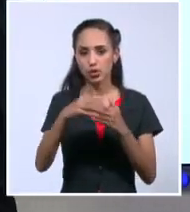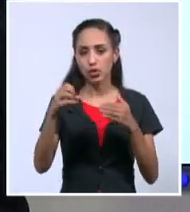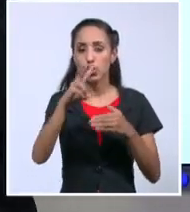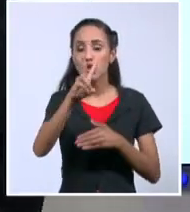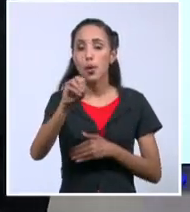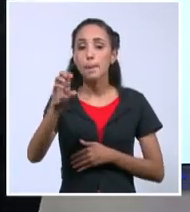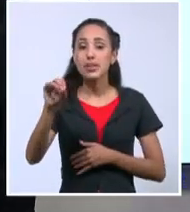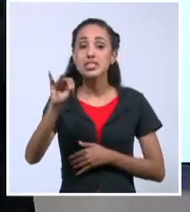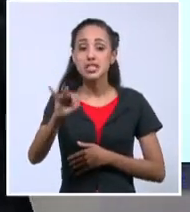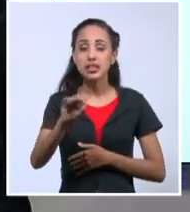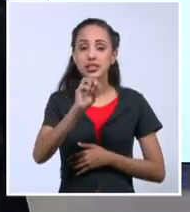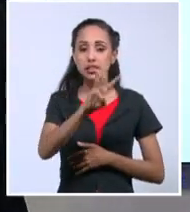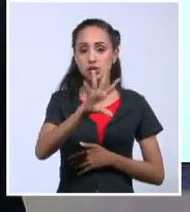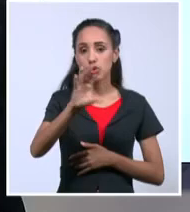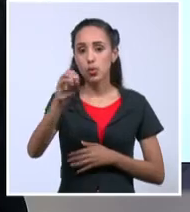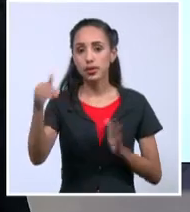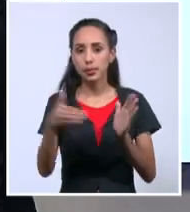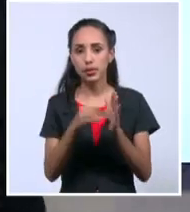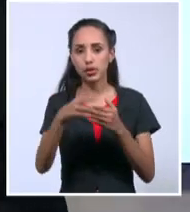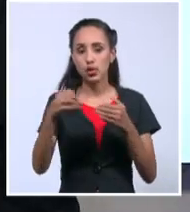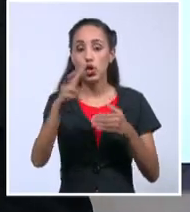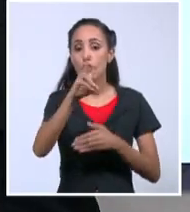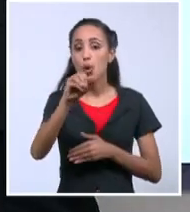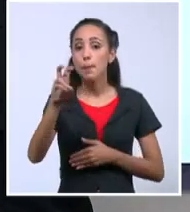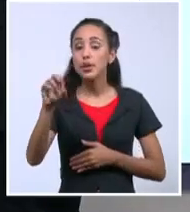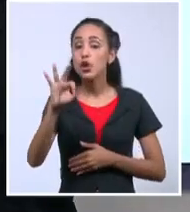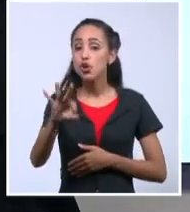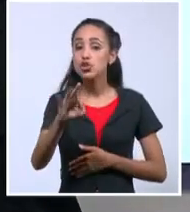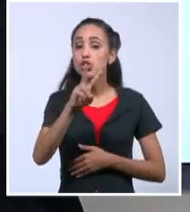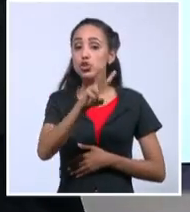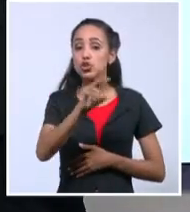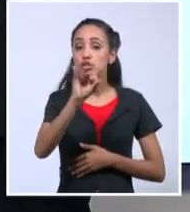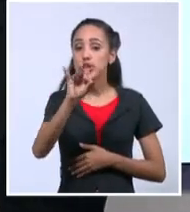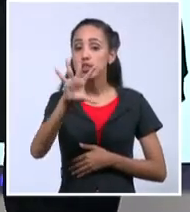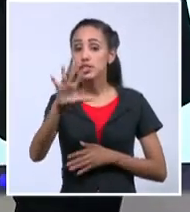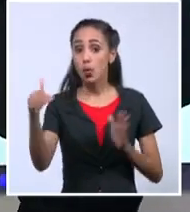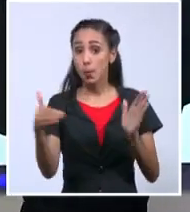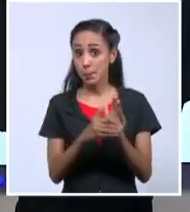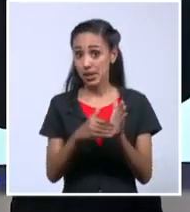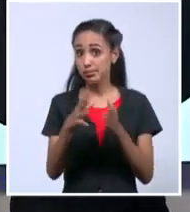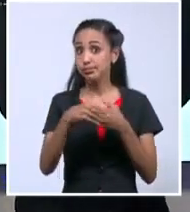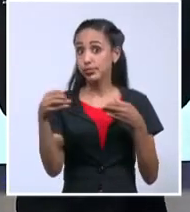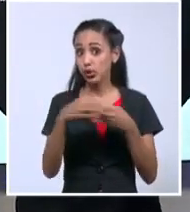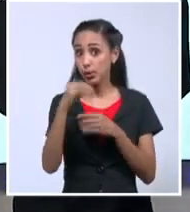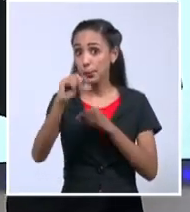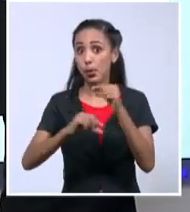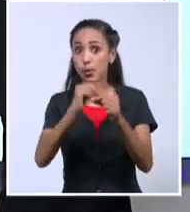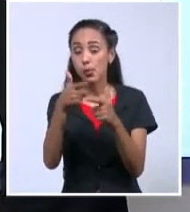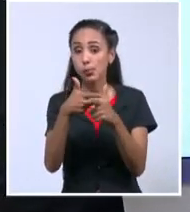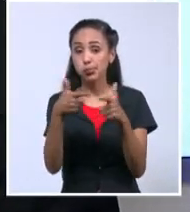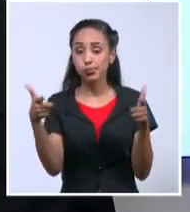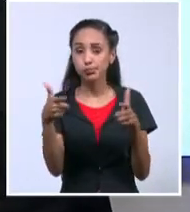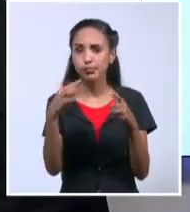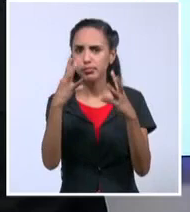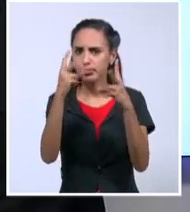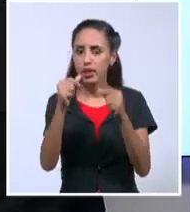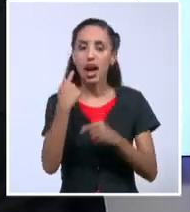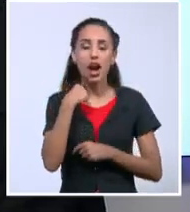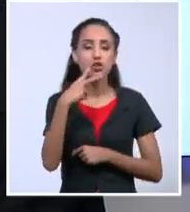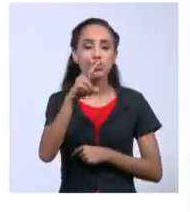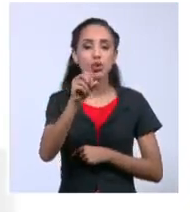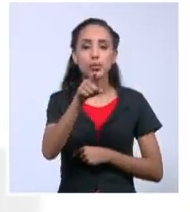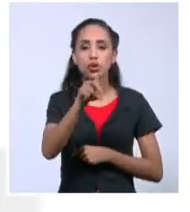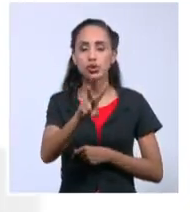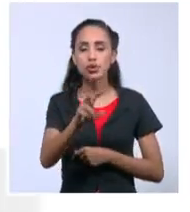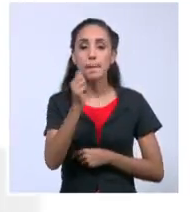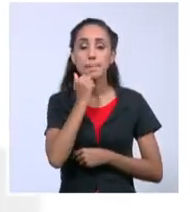350.000 dólares. 2.008, 275.000. Y así se va moviendo. Hay una cifra interesante, año 2012, más